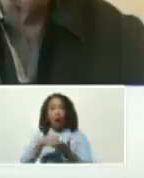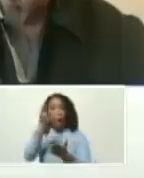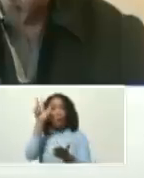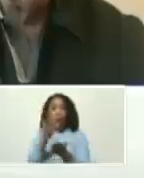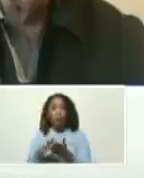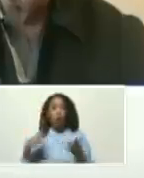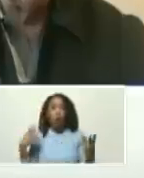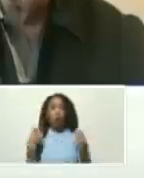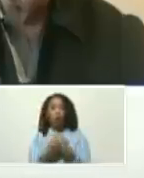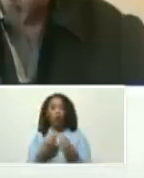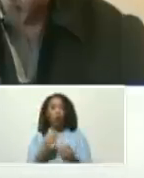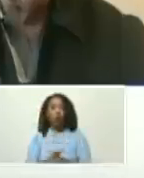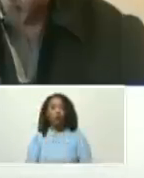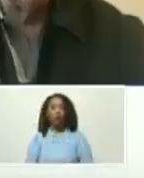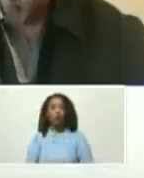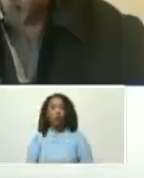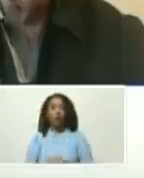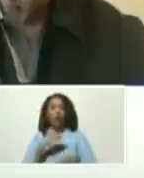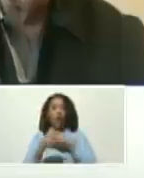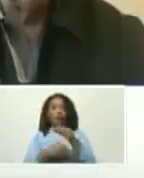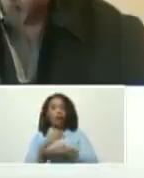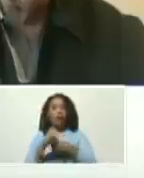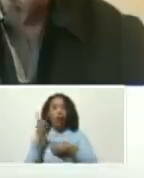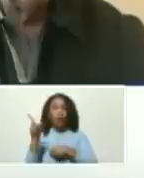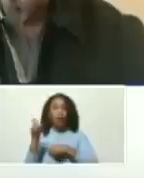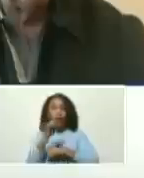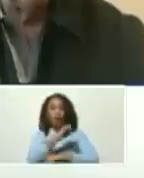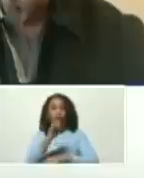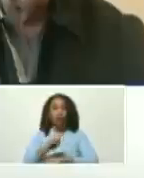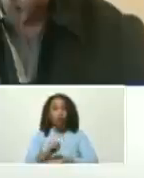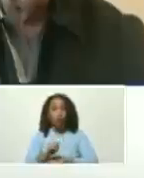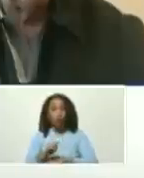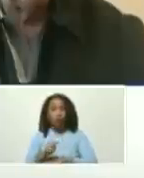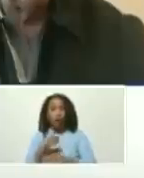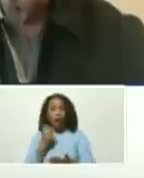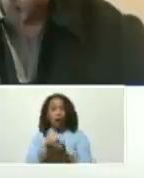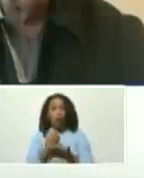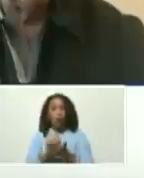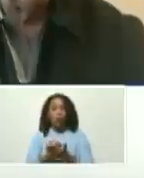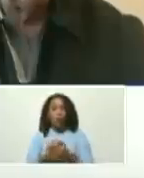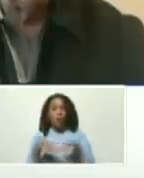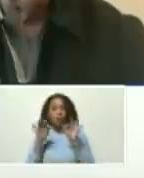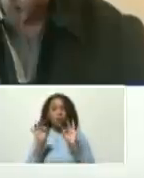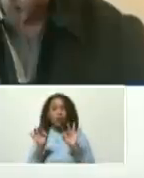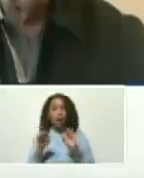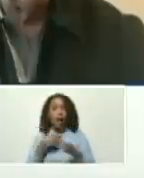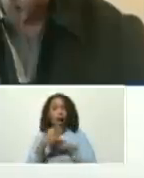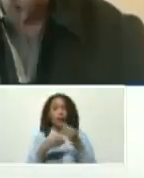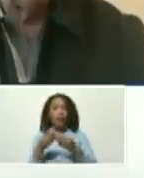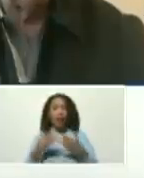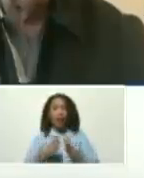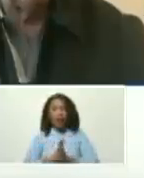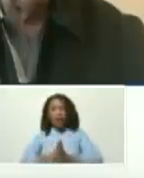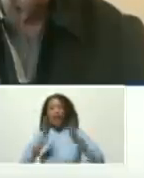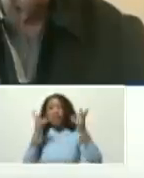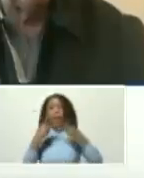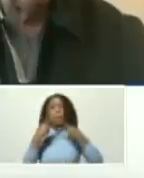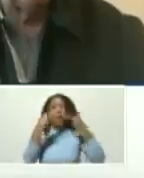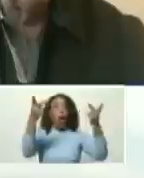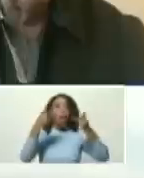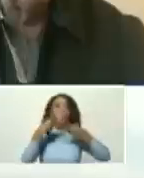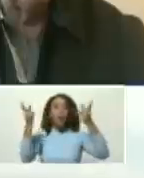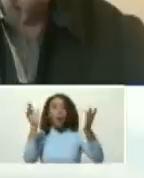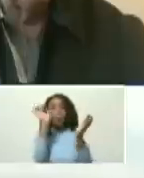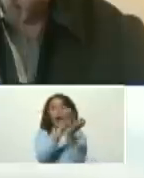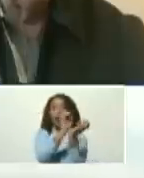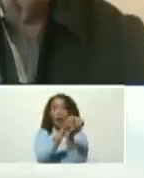conjuntamente de la creación de esta zona económica especial y hacerle grandes anuncios a Nueva Esparta